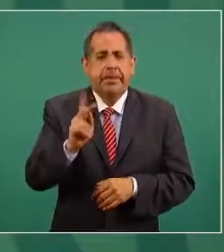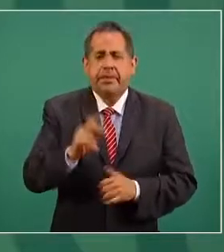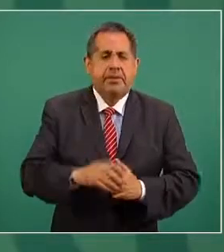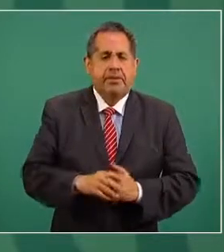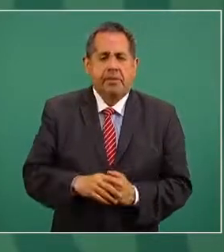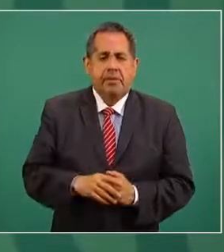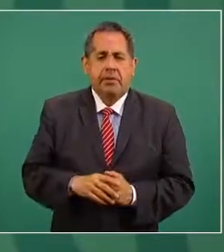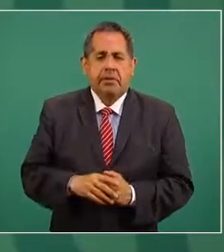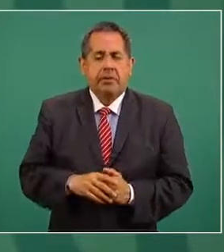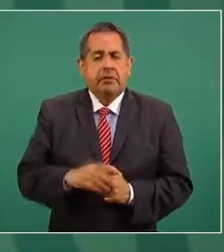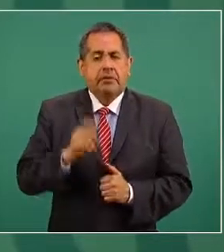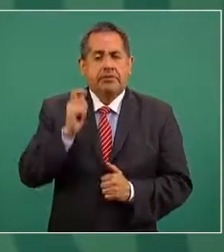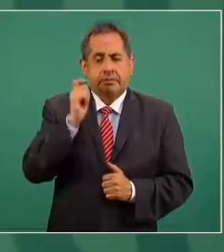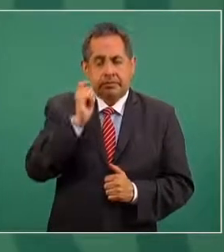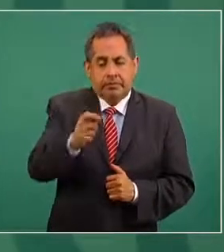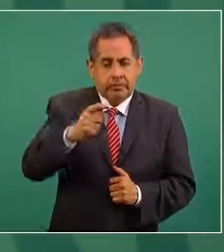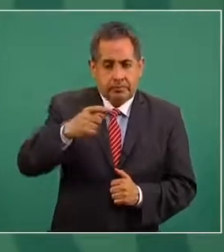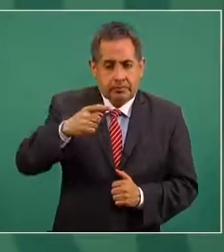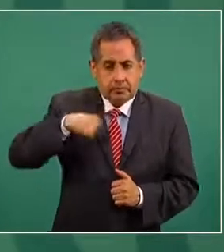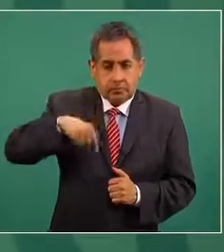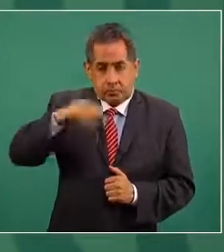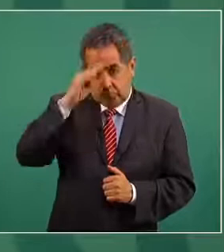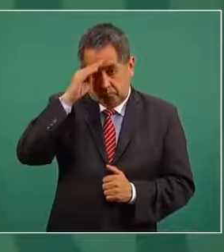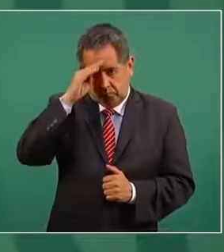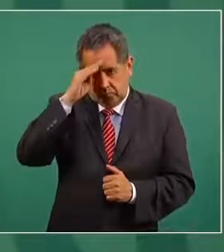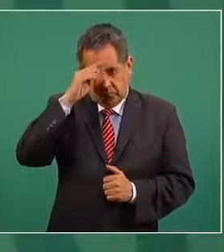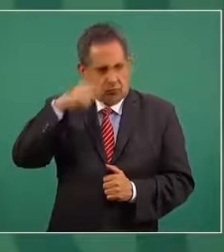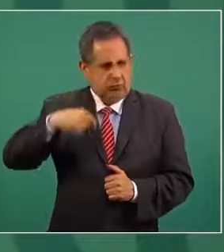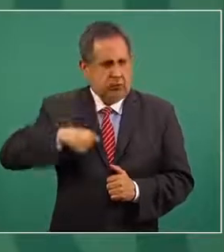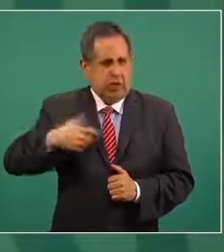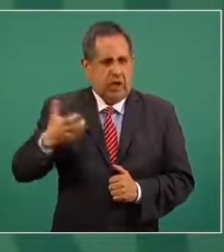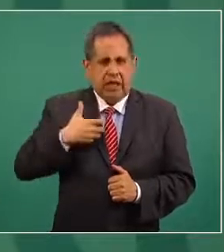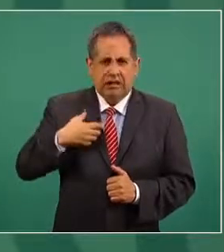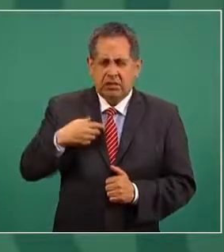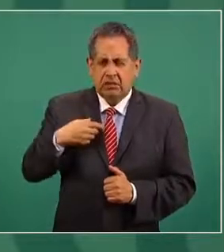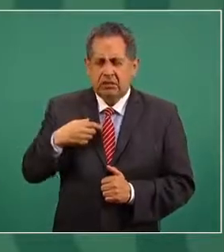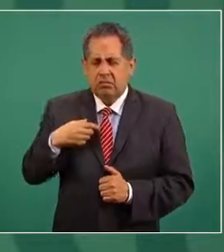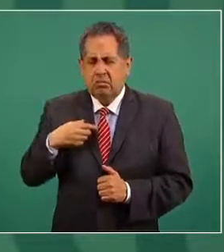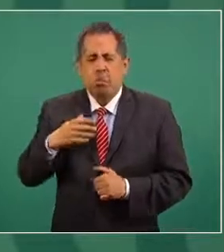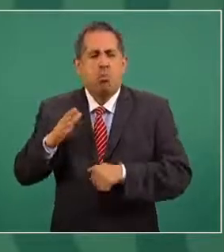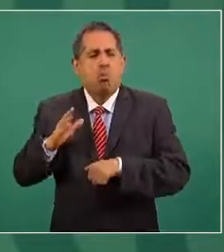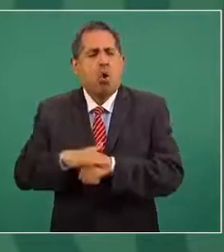cuando se analice nuestro comportamiento se va a entender